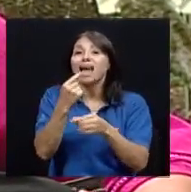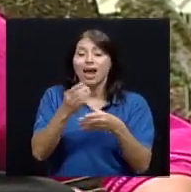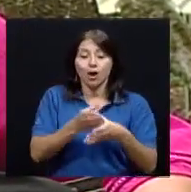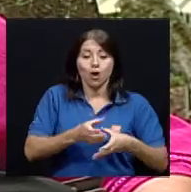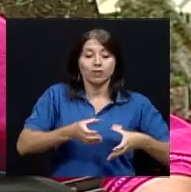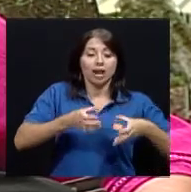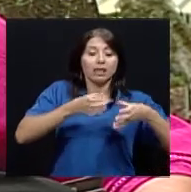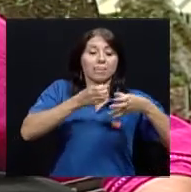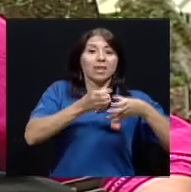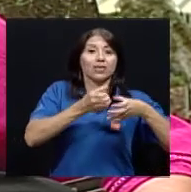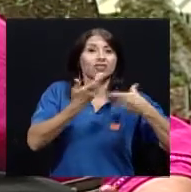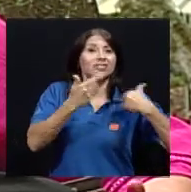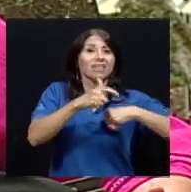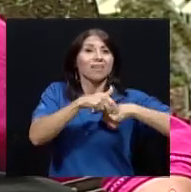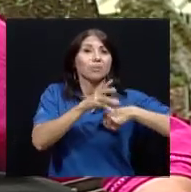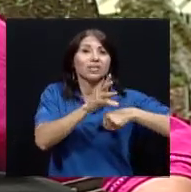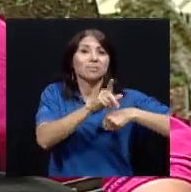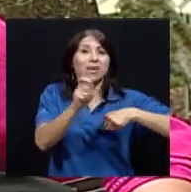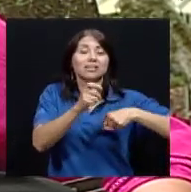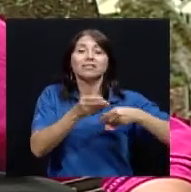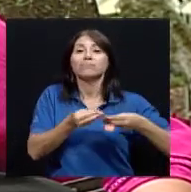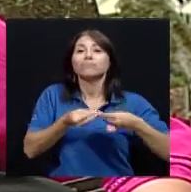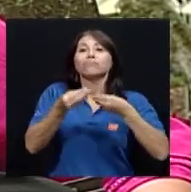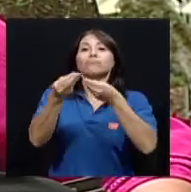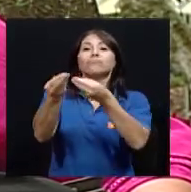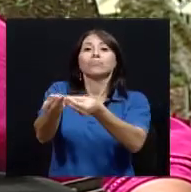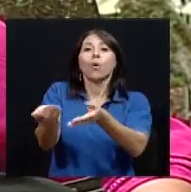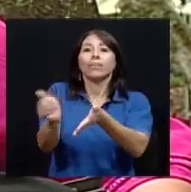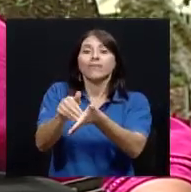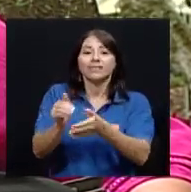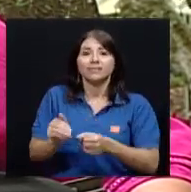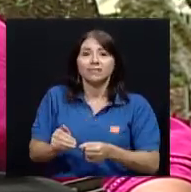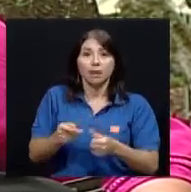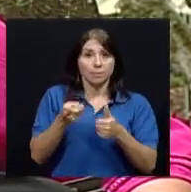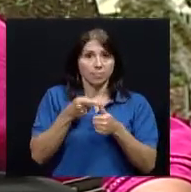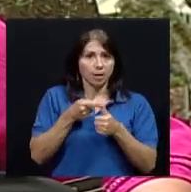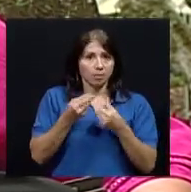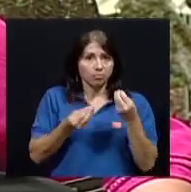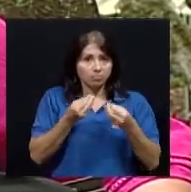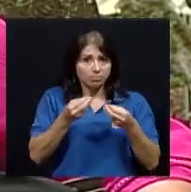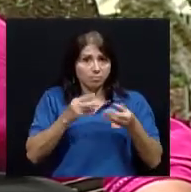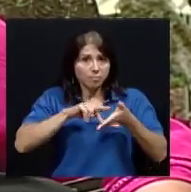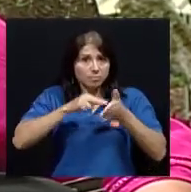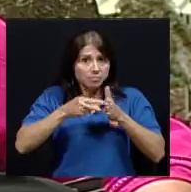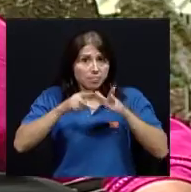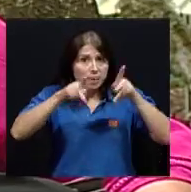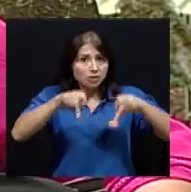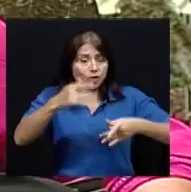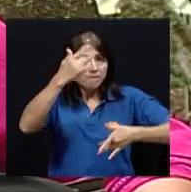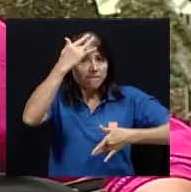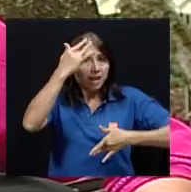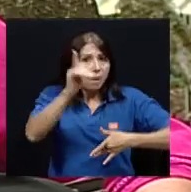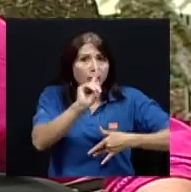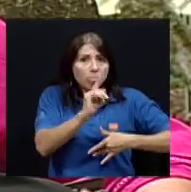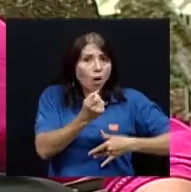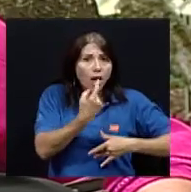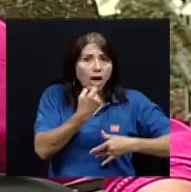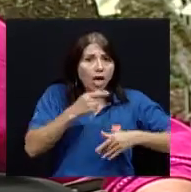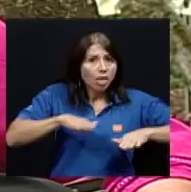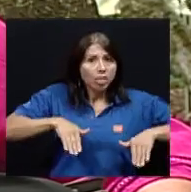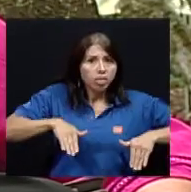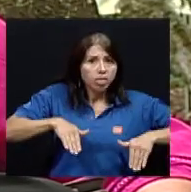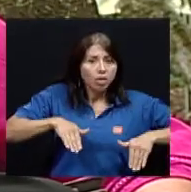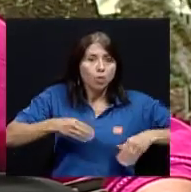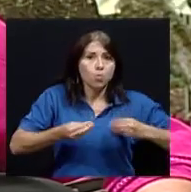son dos problemas por un lado si el paciente no se está tomando el medicamento probablemente su problema de salud no esté controlado y por otro lado el